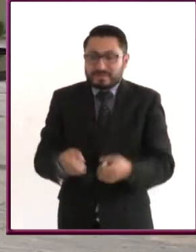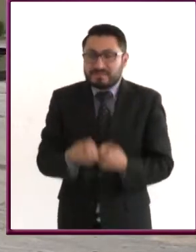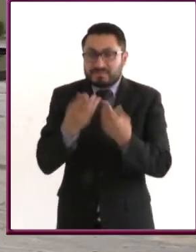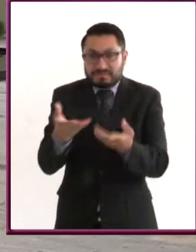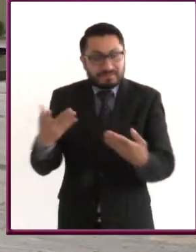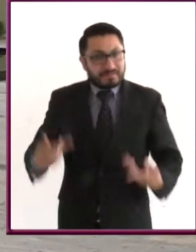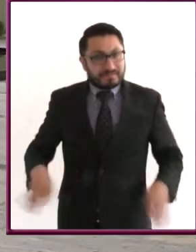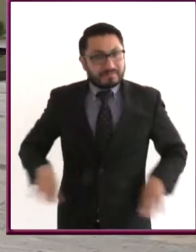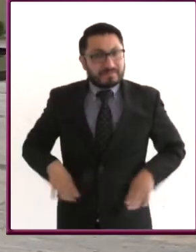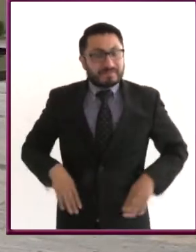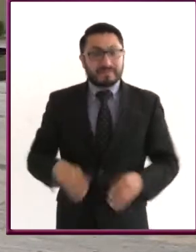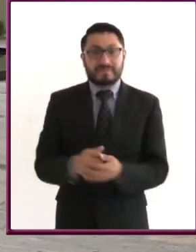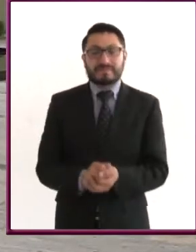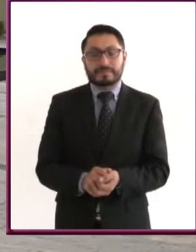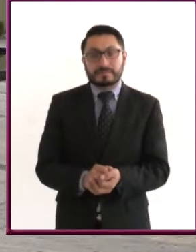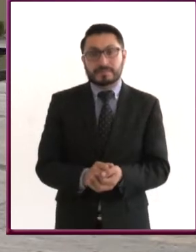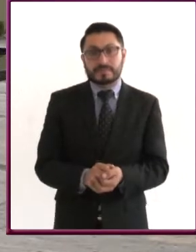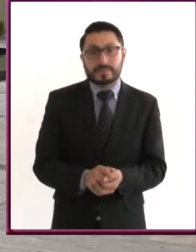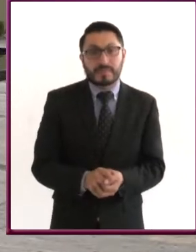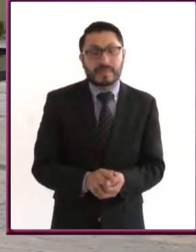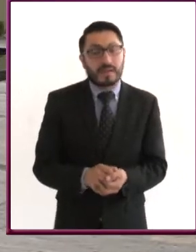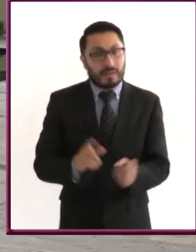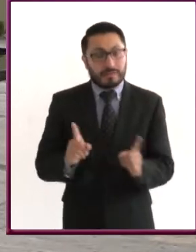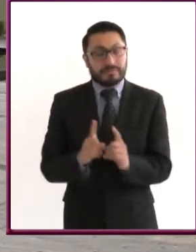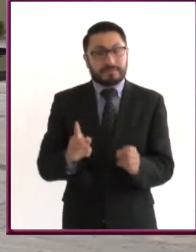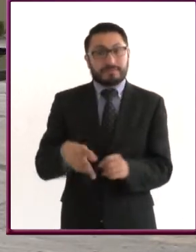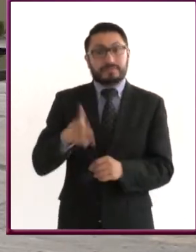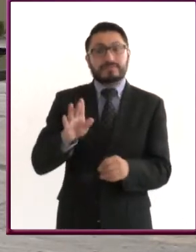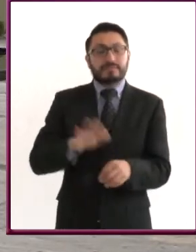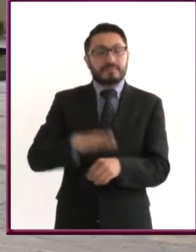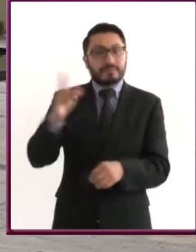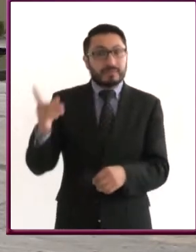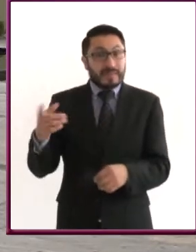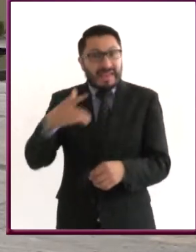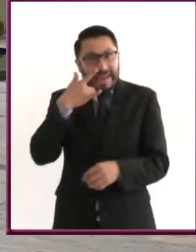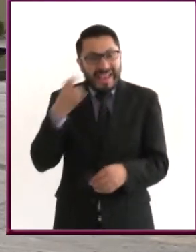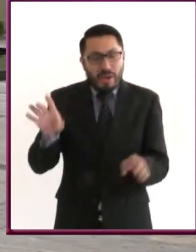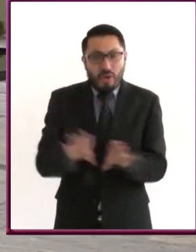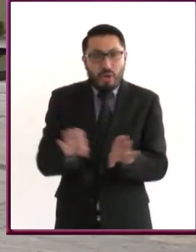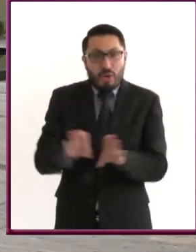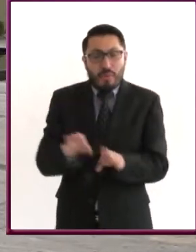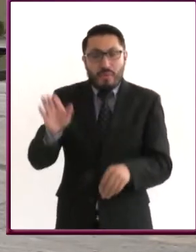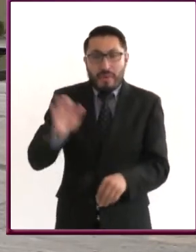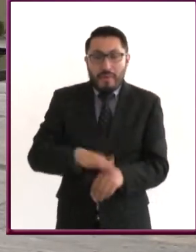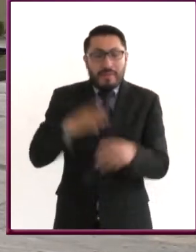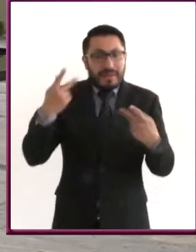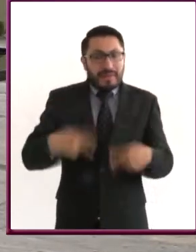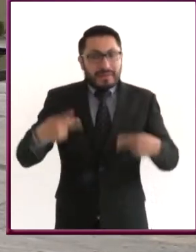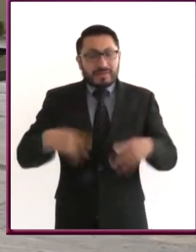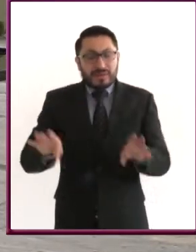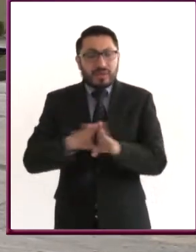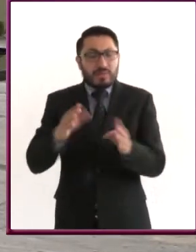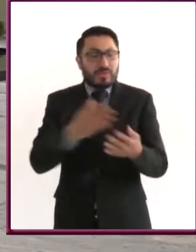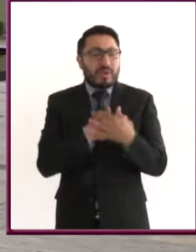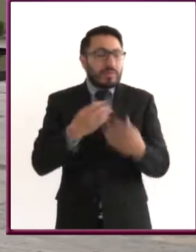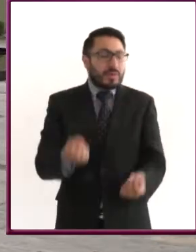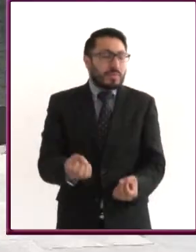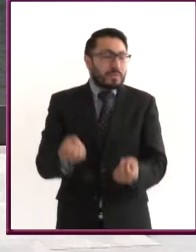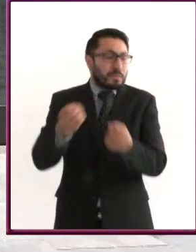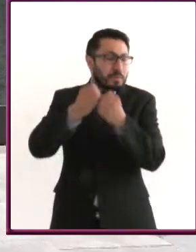trabajan y se esfuerzan para ser amados son quienes más solo se sienten y quienes más han descuidado el amor por sí mismos.